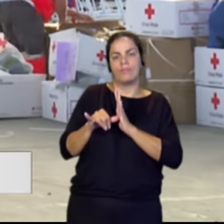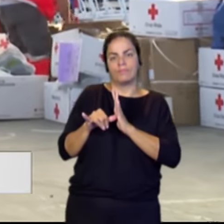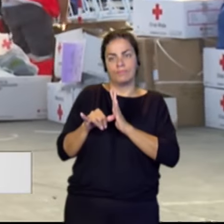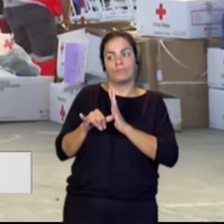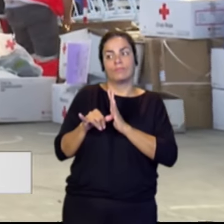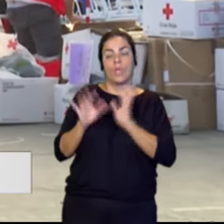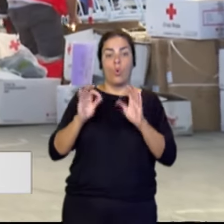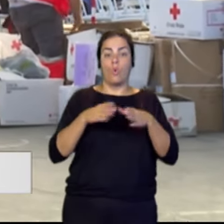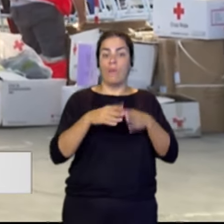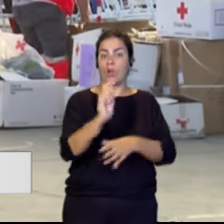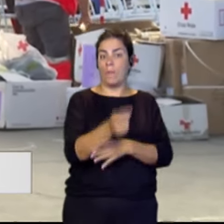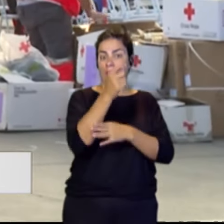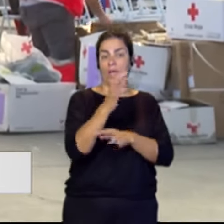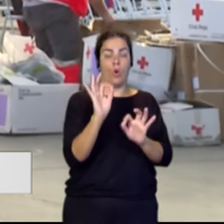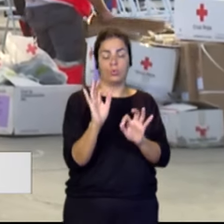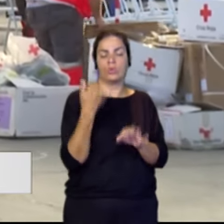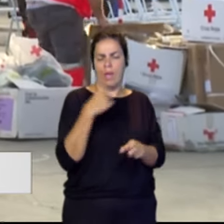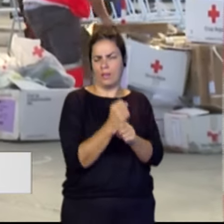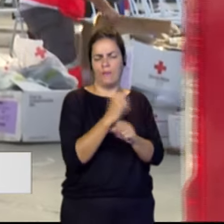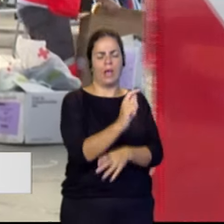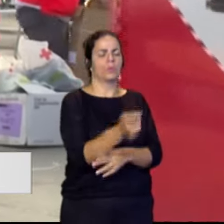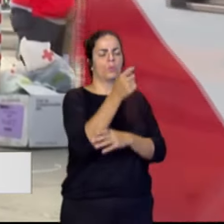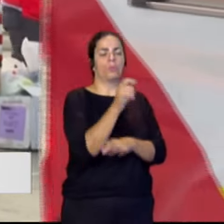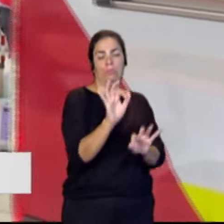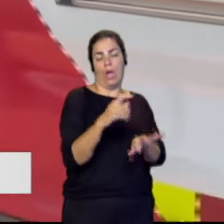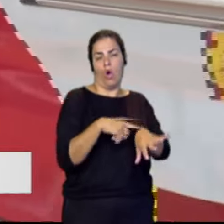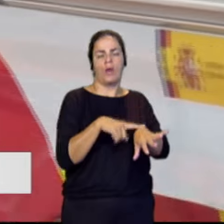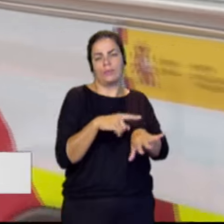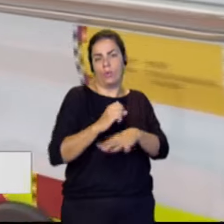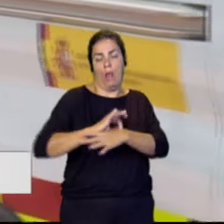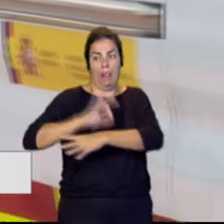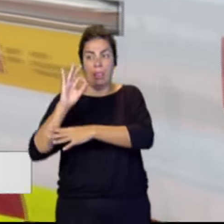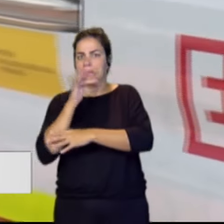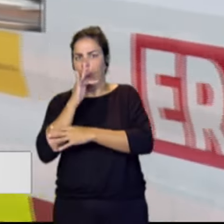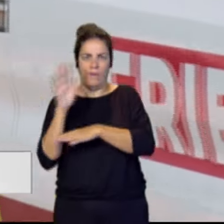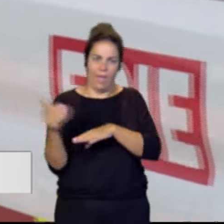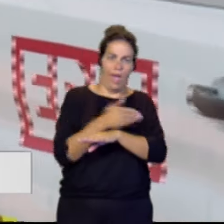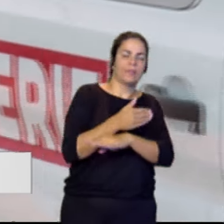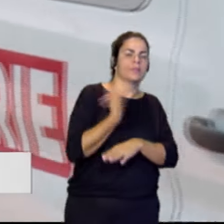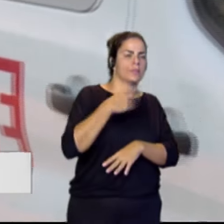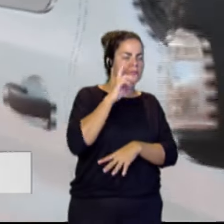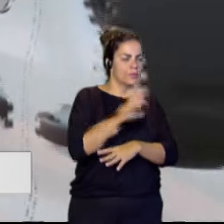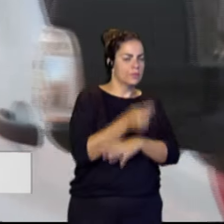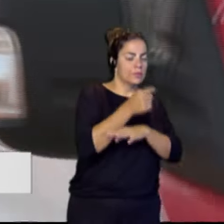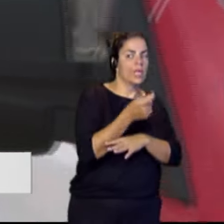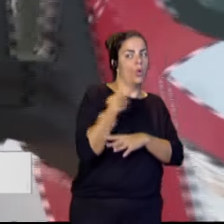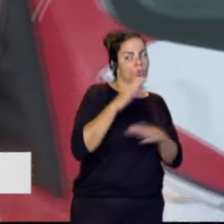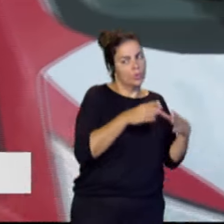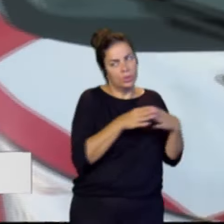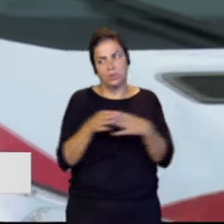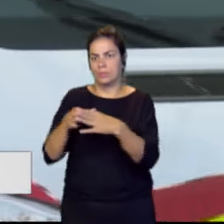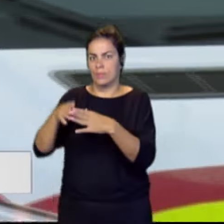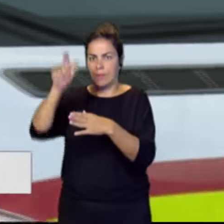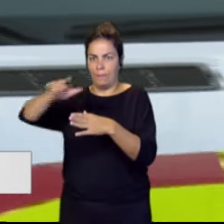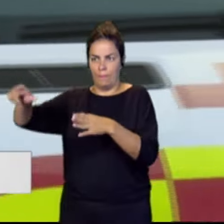Un barco pesquero que faenaba a esas horas, como decimos, incluso antes del amanecer, se acercó hasta donde estaban estas personas